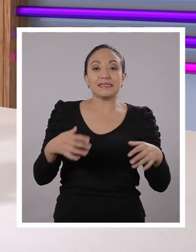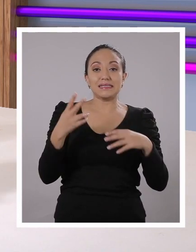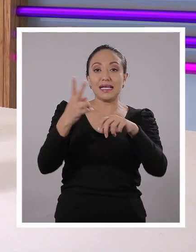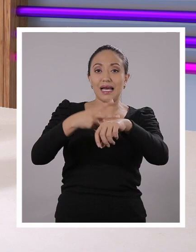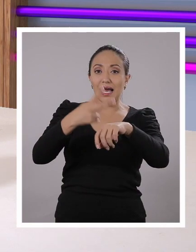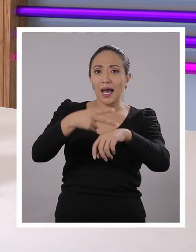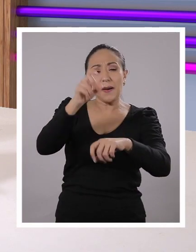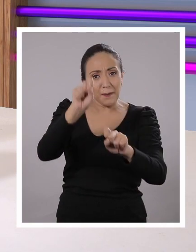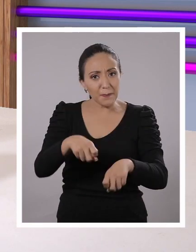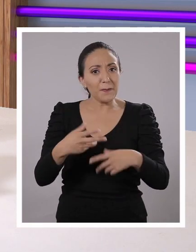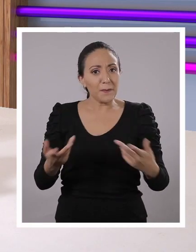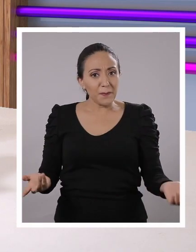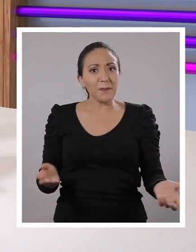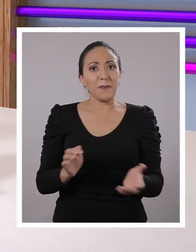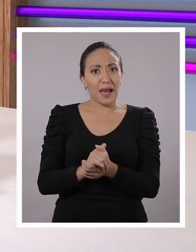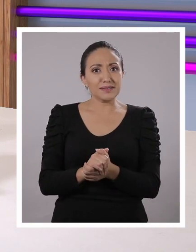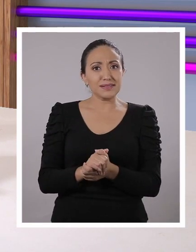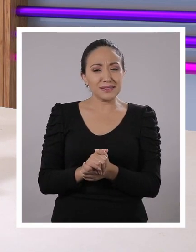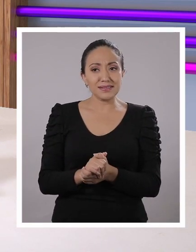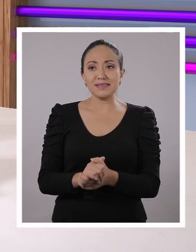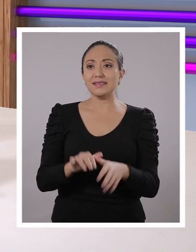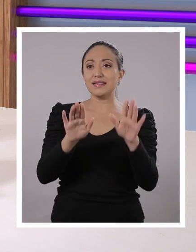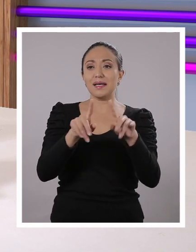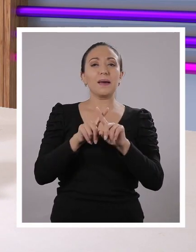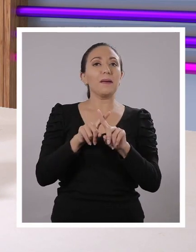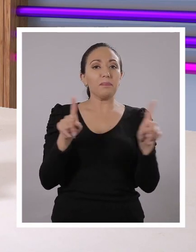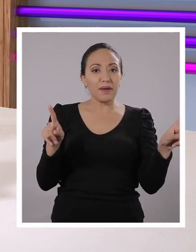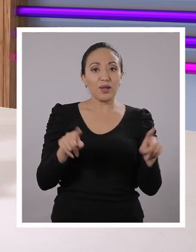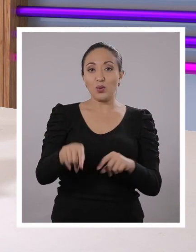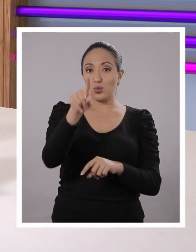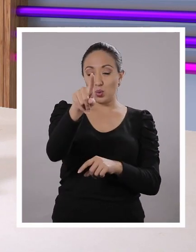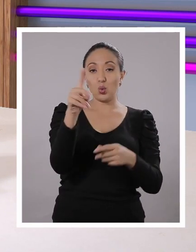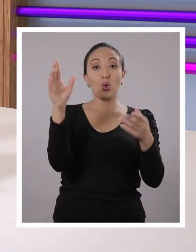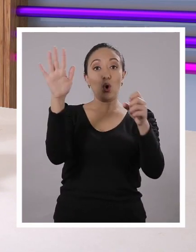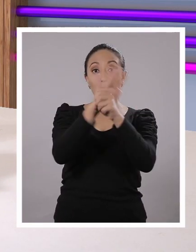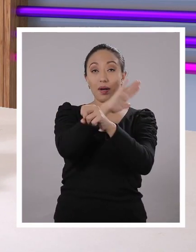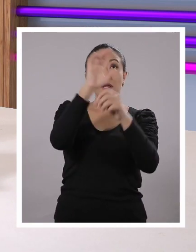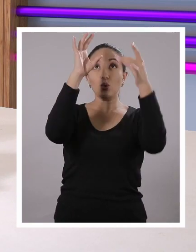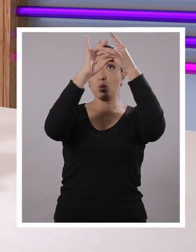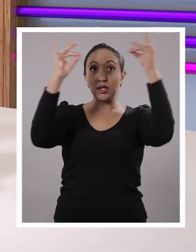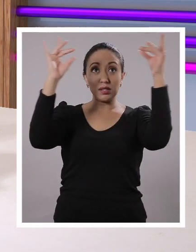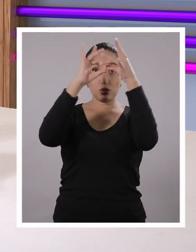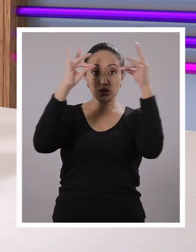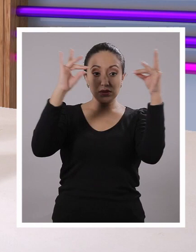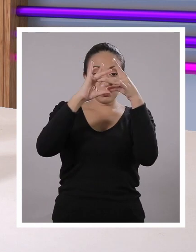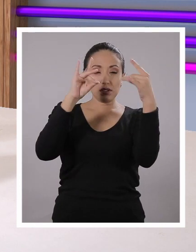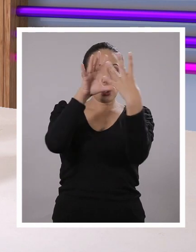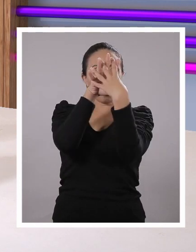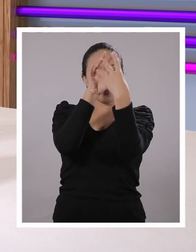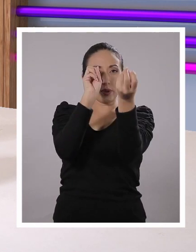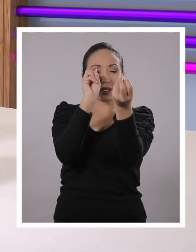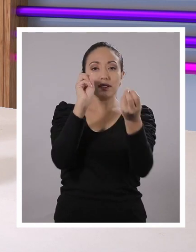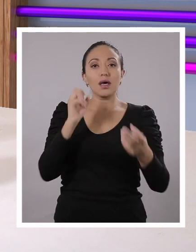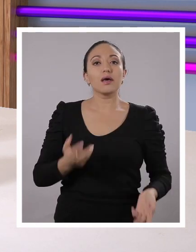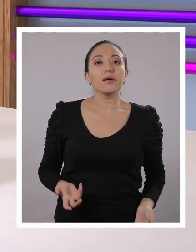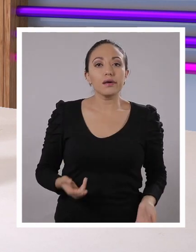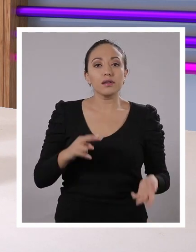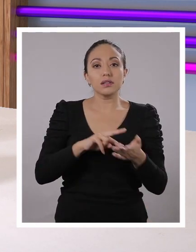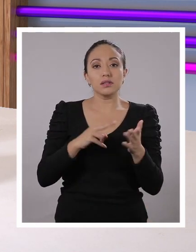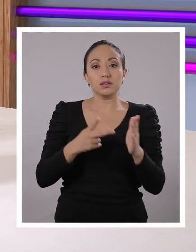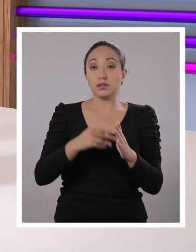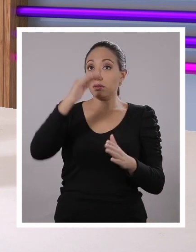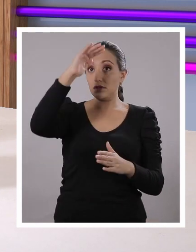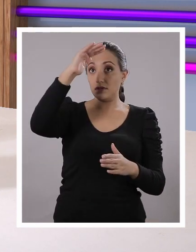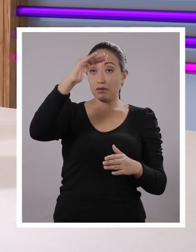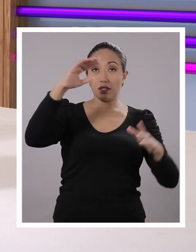nervios, profe. Es que a veces sí pasa. Pero es importante que usted complete el texto y además que comprenda todas las